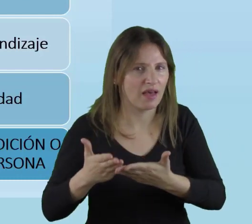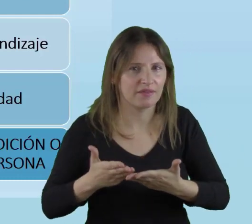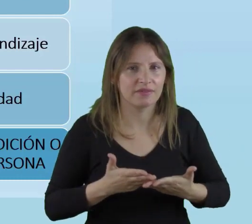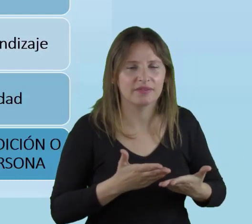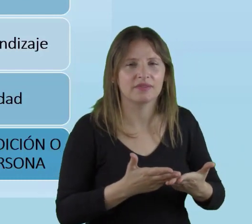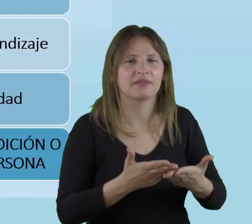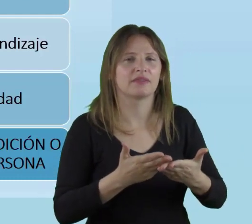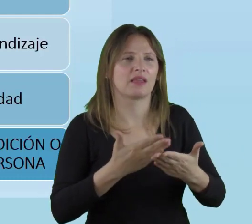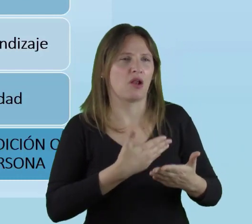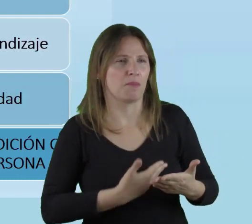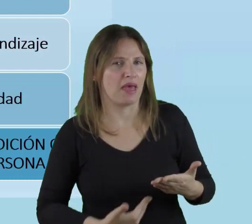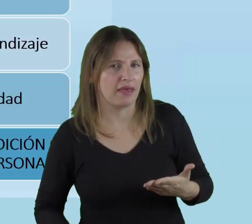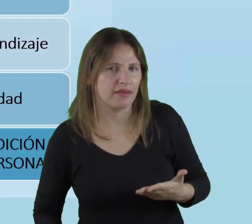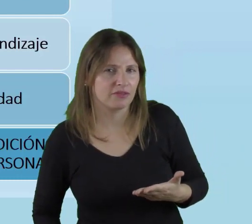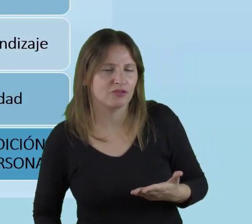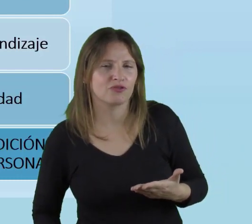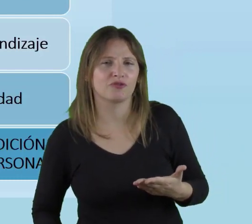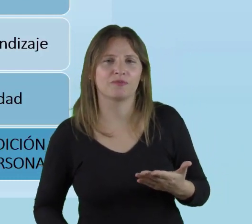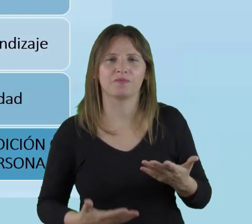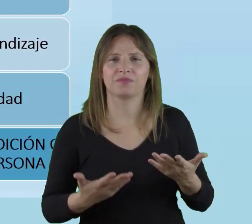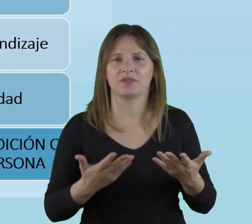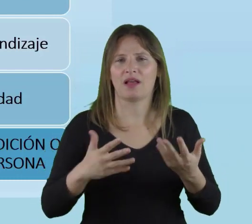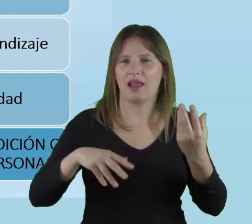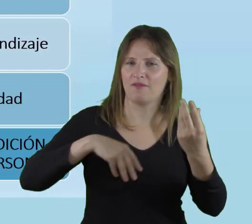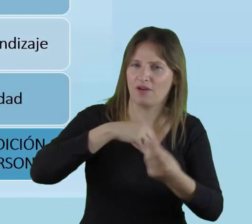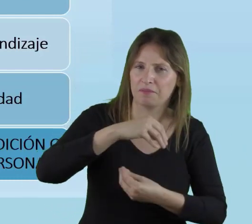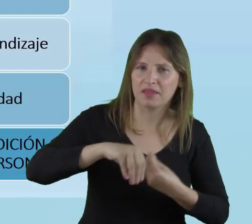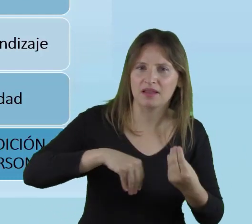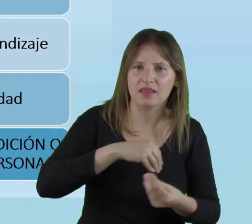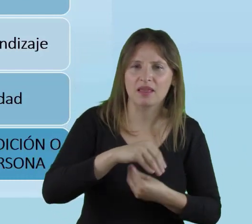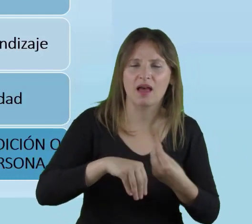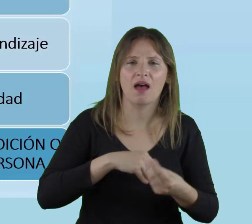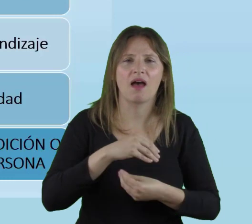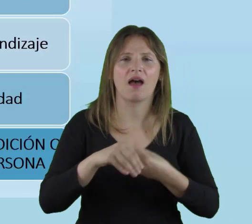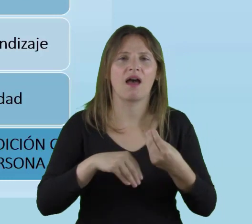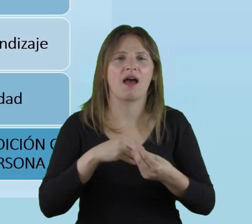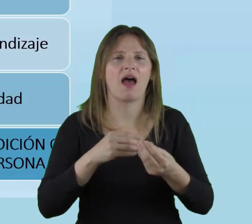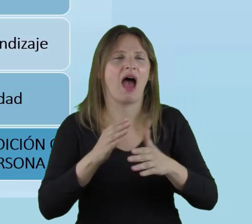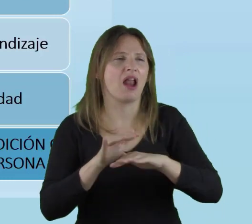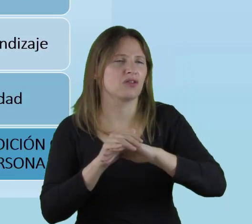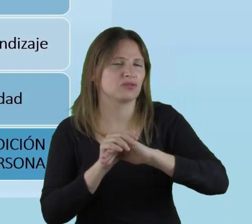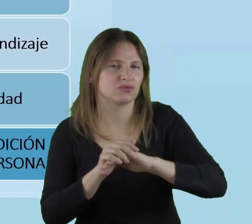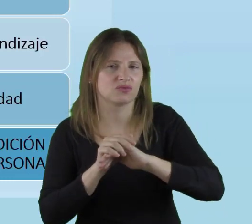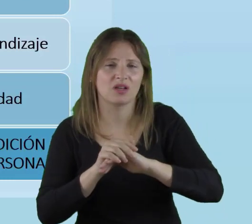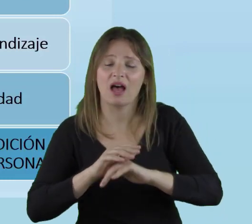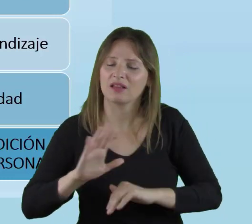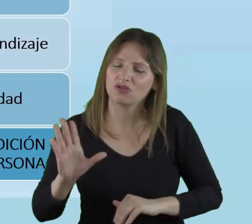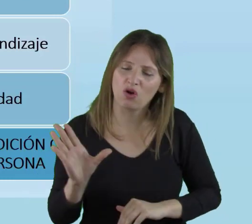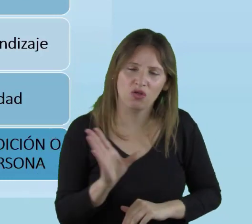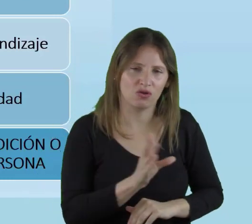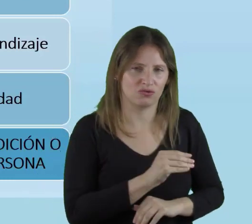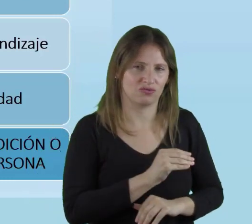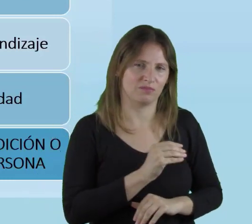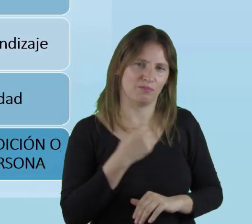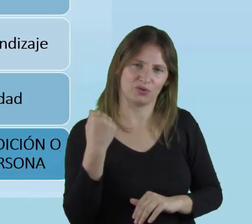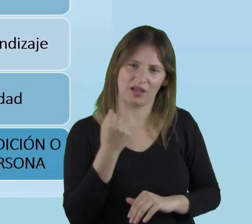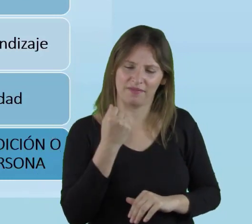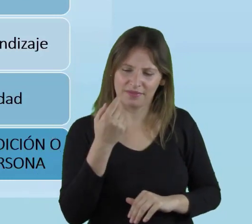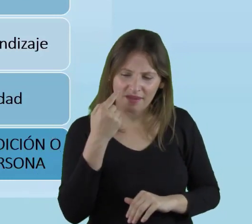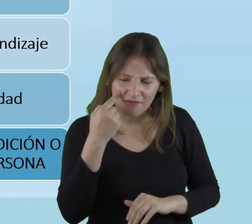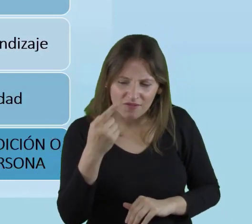a los maestros, a las familias, a los amigos, a todos.